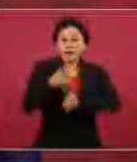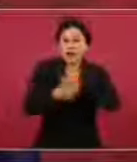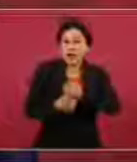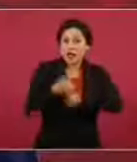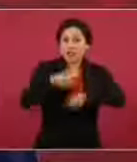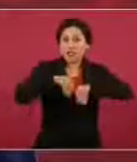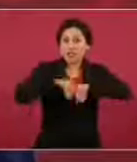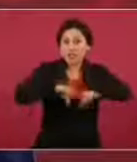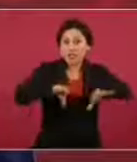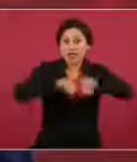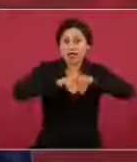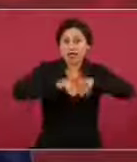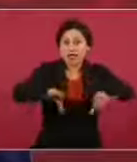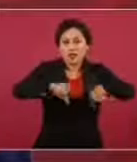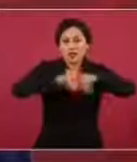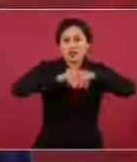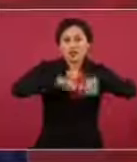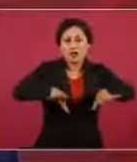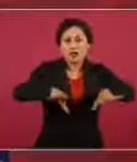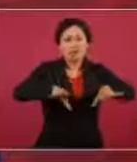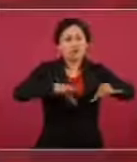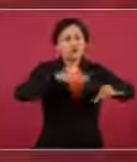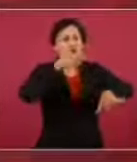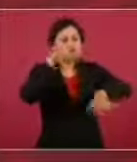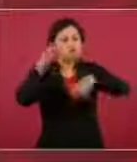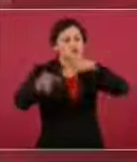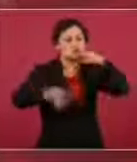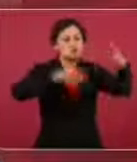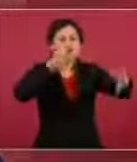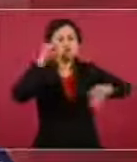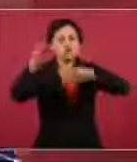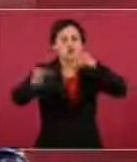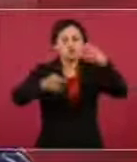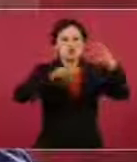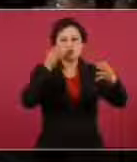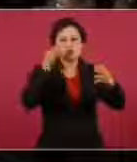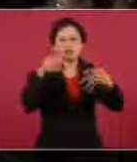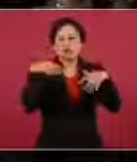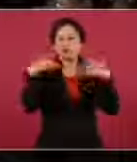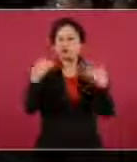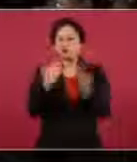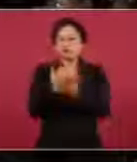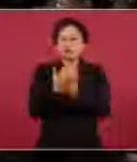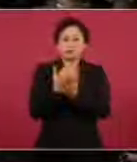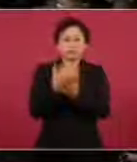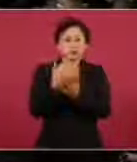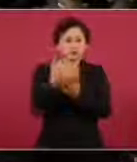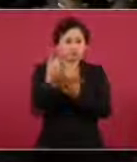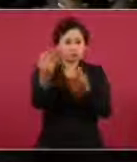publicitarias y había